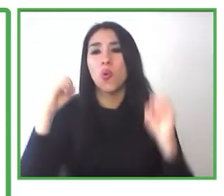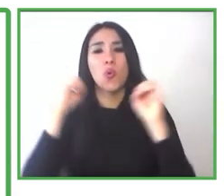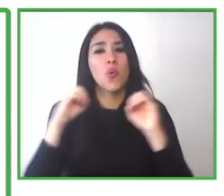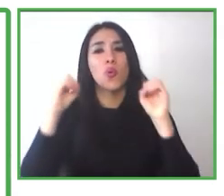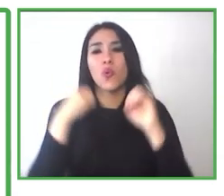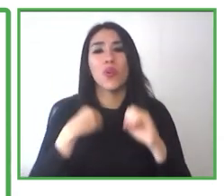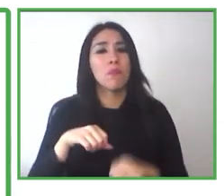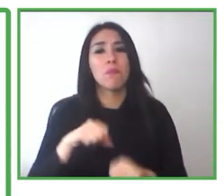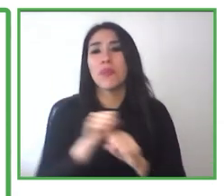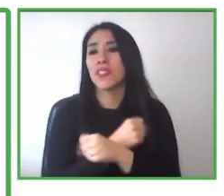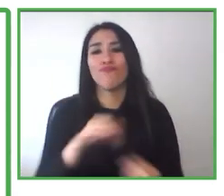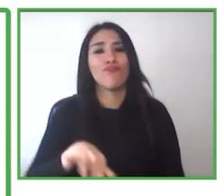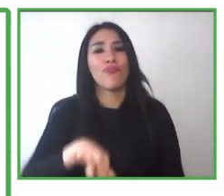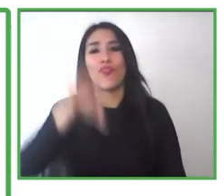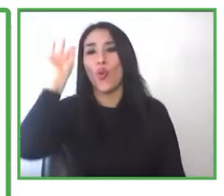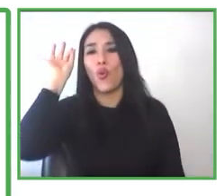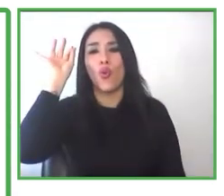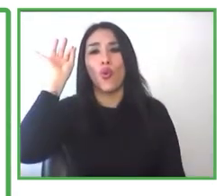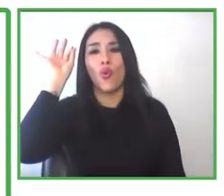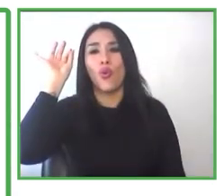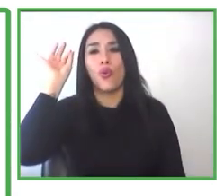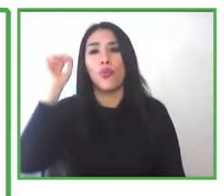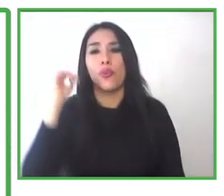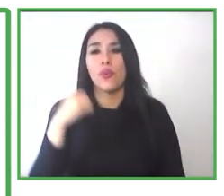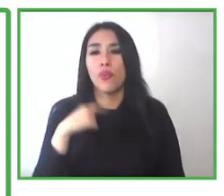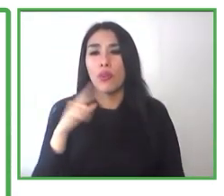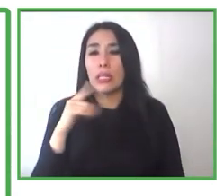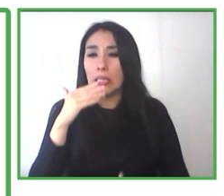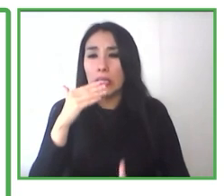discapacidad, y gracias al programa lo logró.